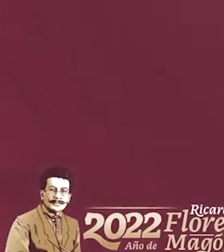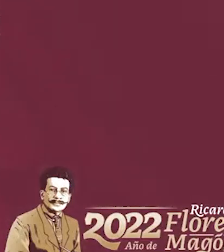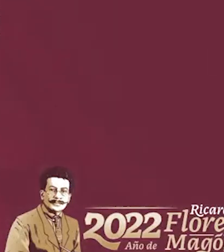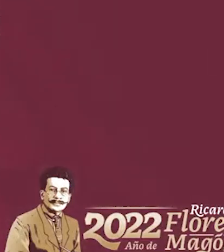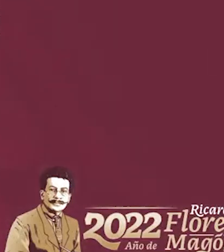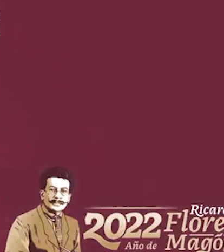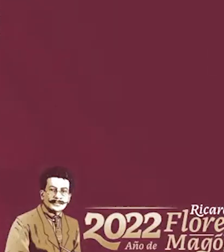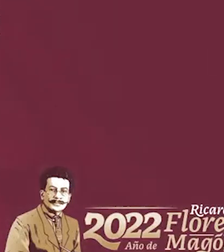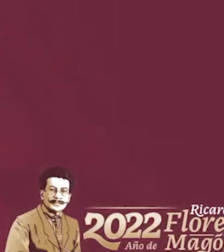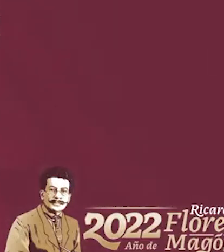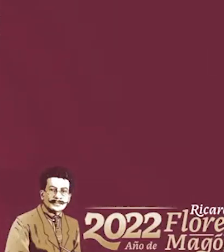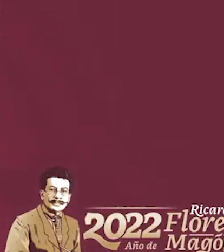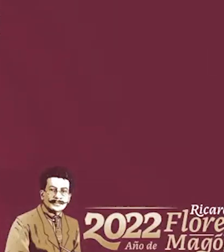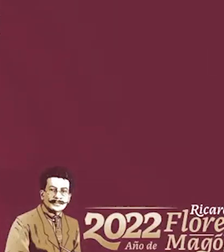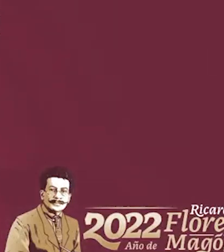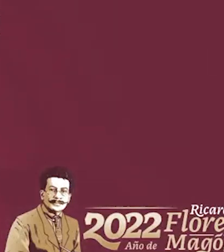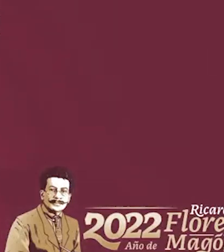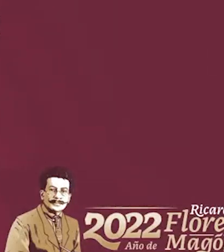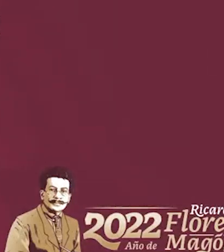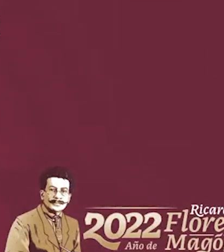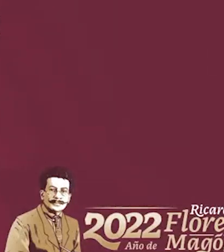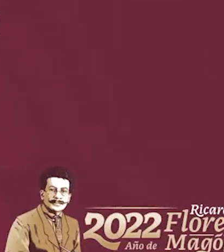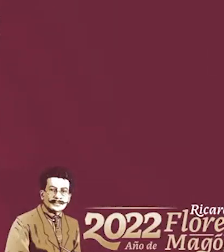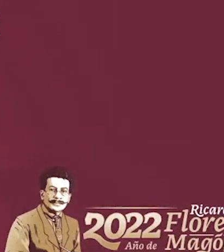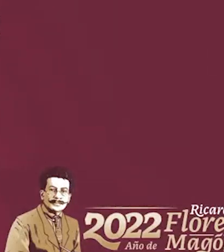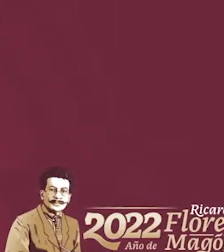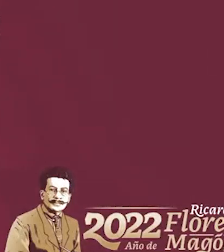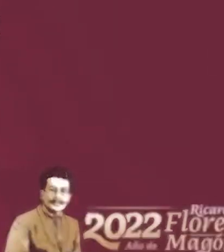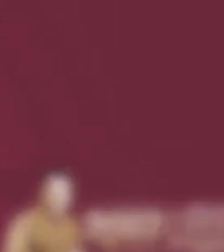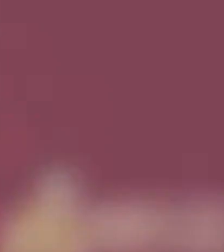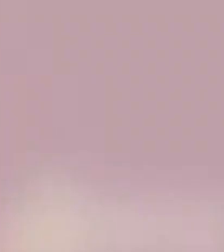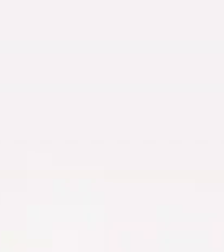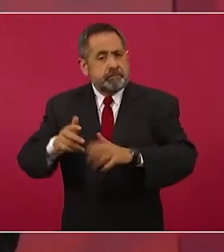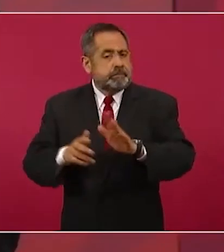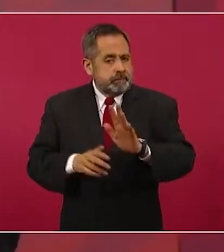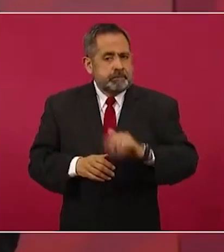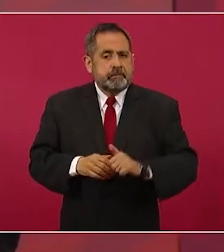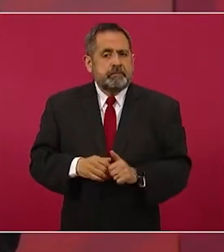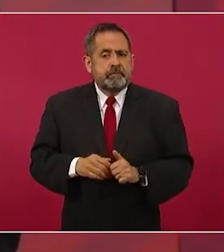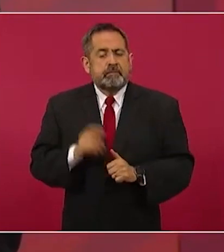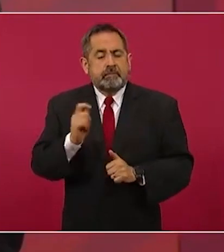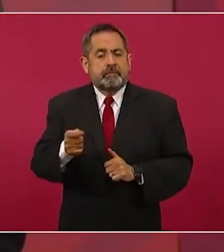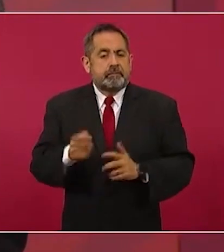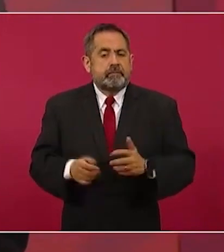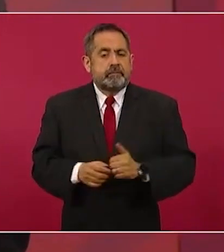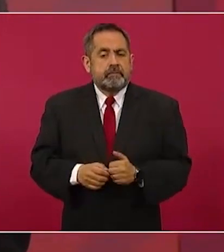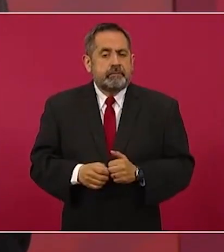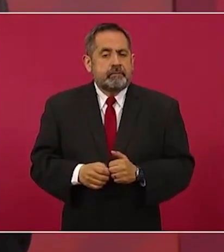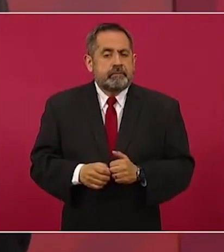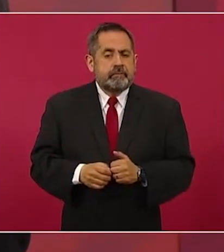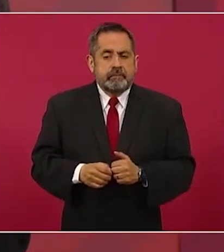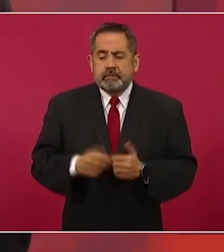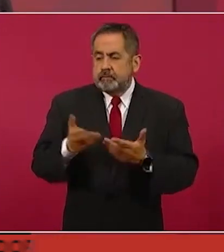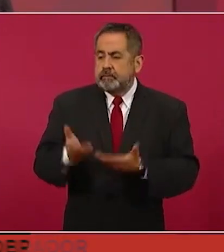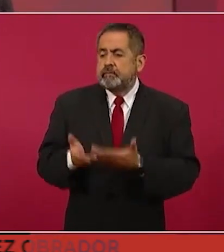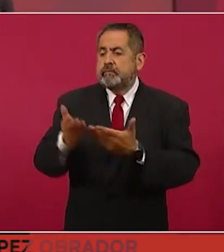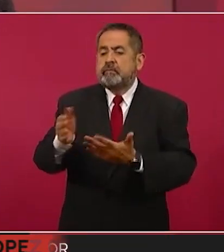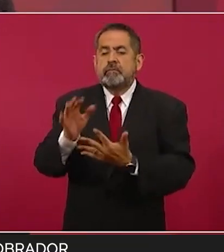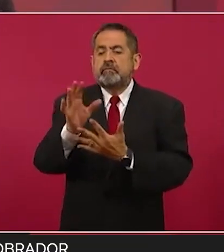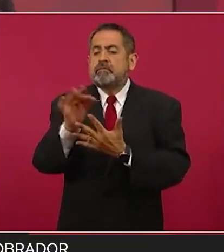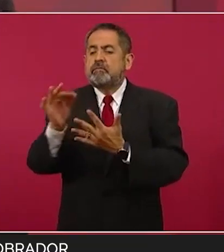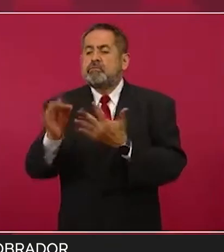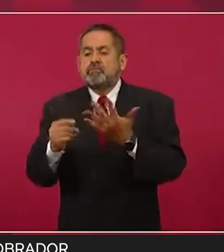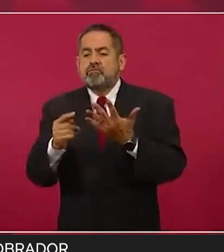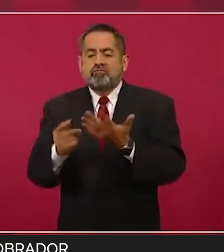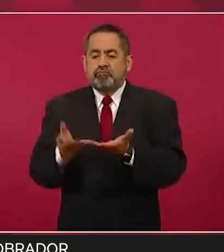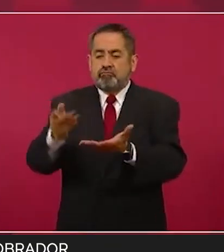Esto fue lo más destacado de la mañanera de este viernes, 7 de enero. El presidente Andrés Manuel López Obrador calificó como una